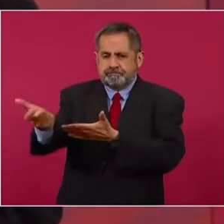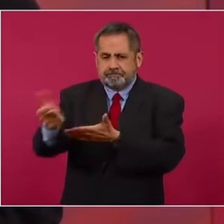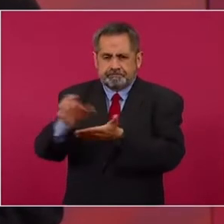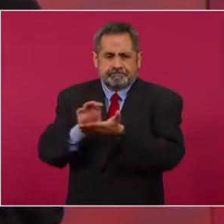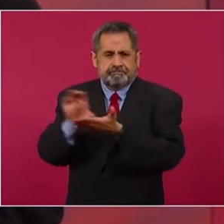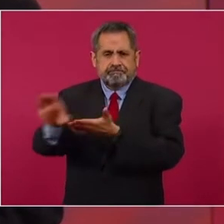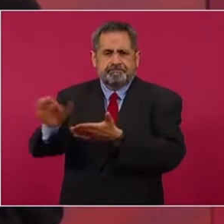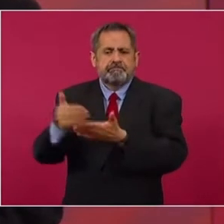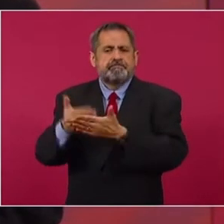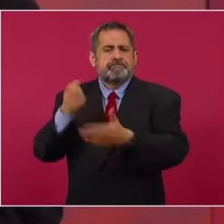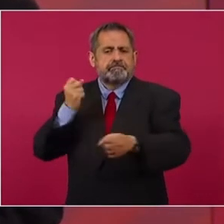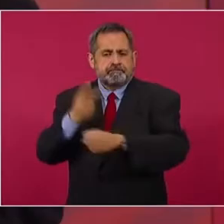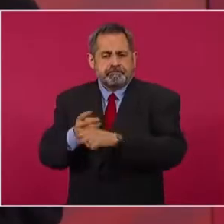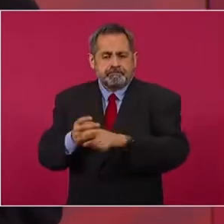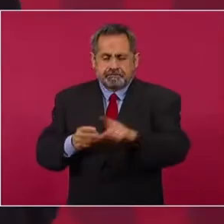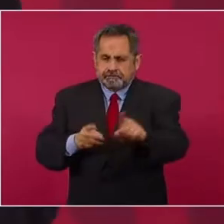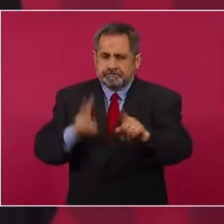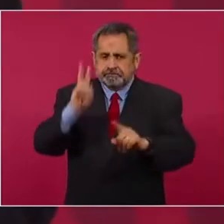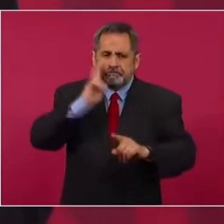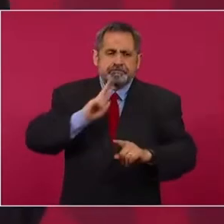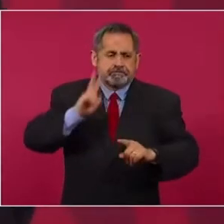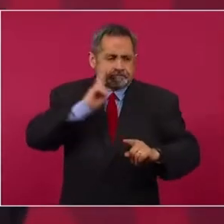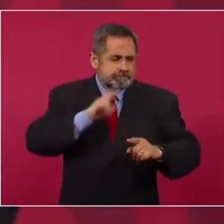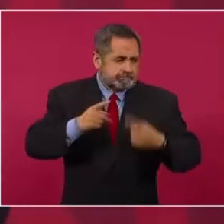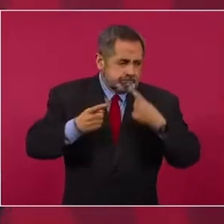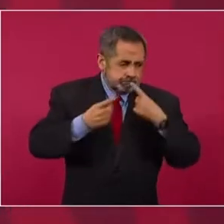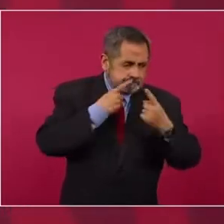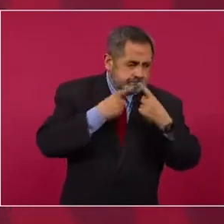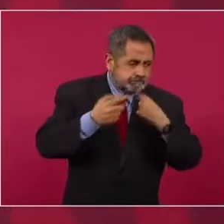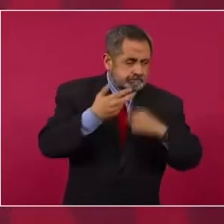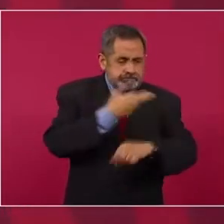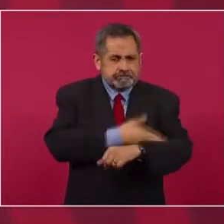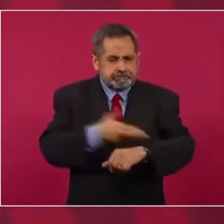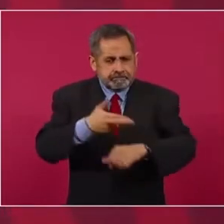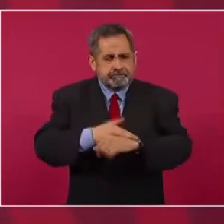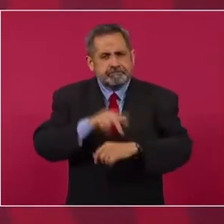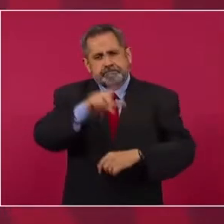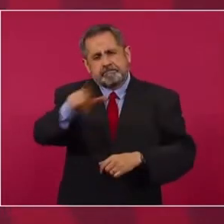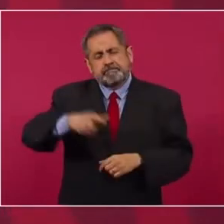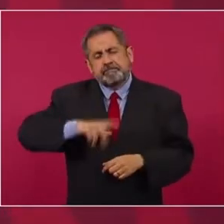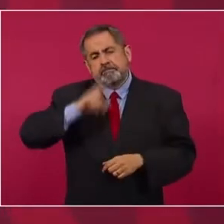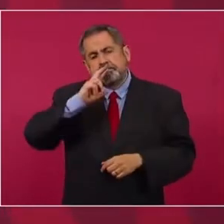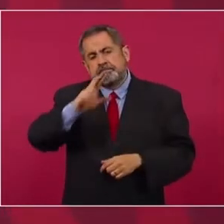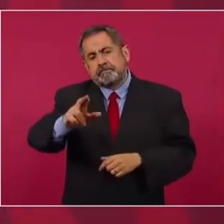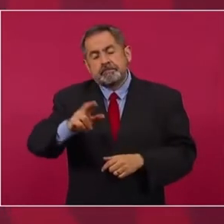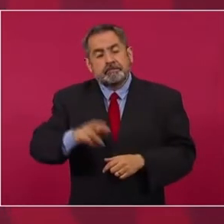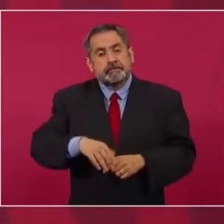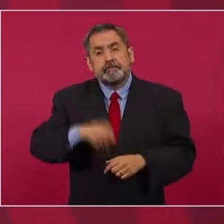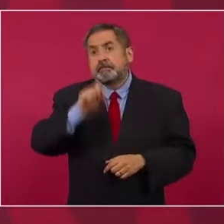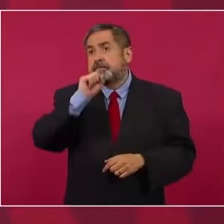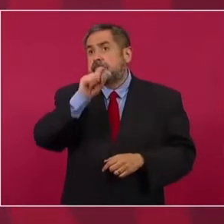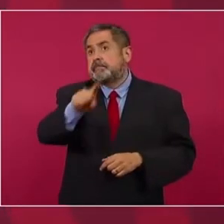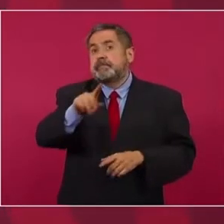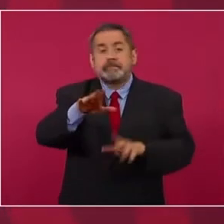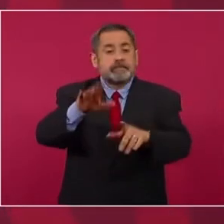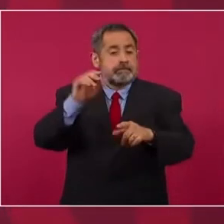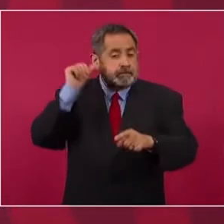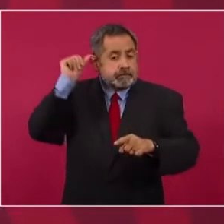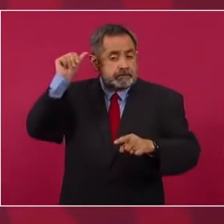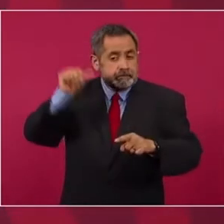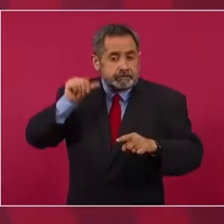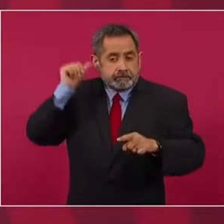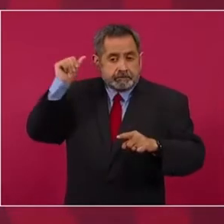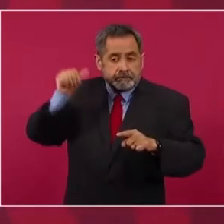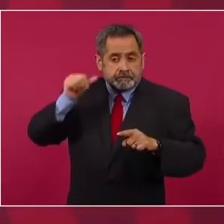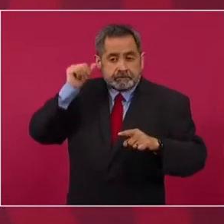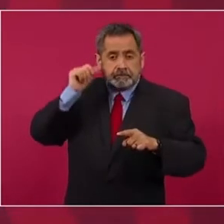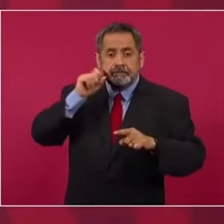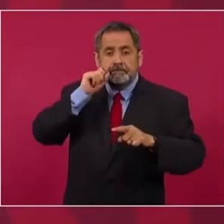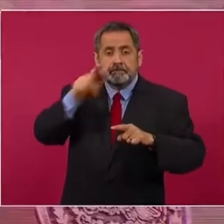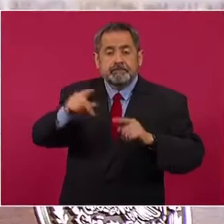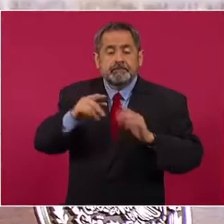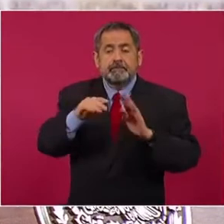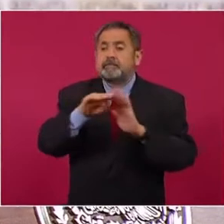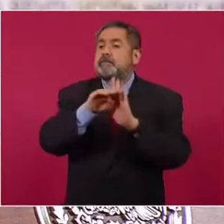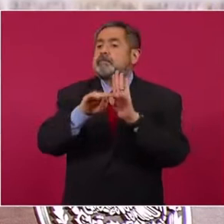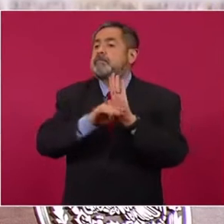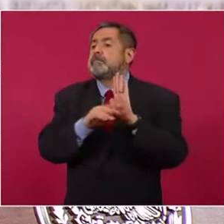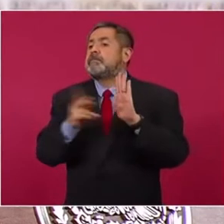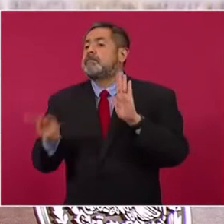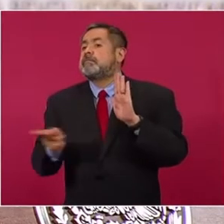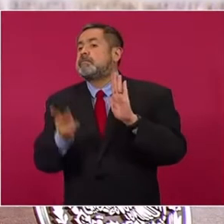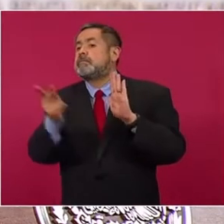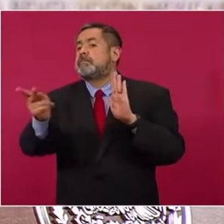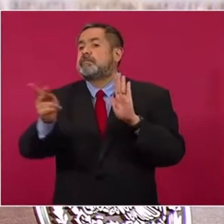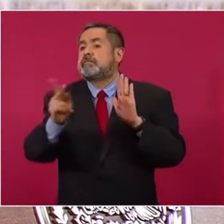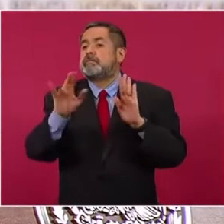Bueno, lo vamos a ver eso y vamos a dar respuesta porque también en abril es la revocación del mandato.